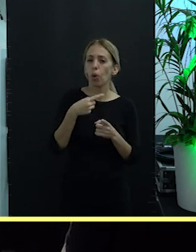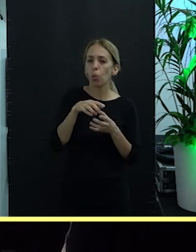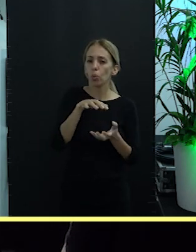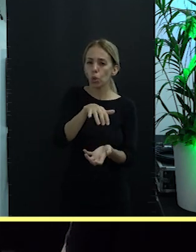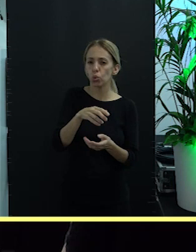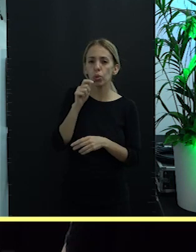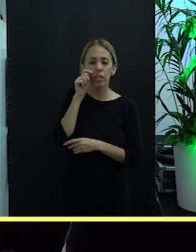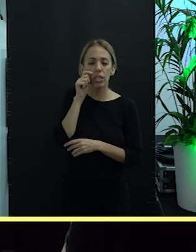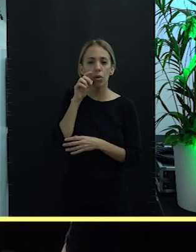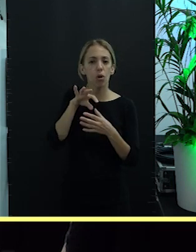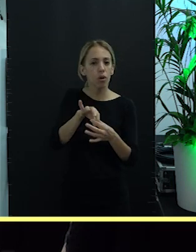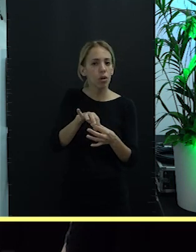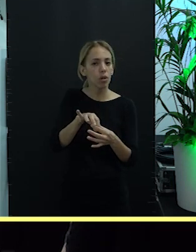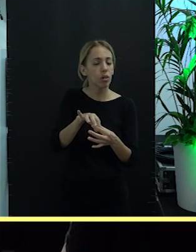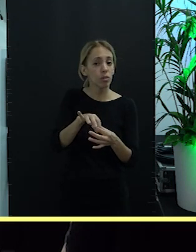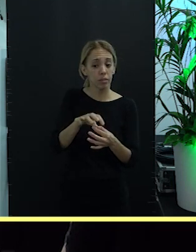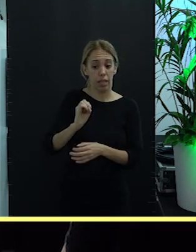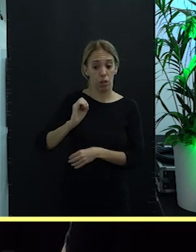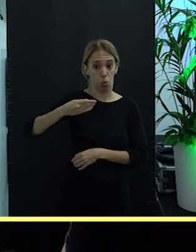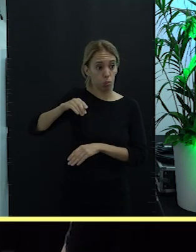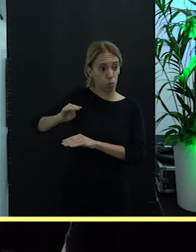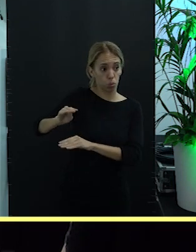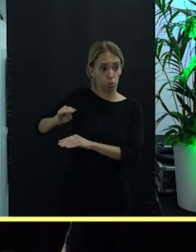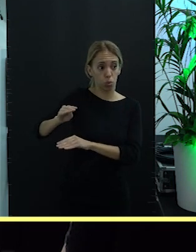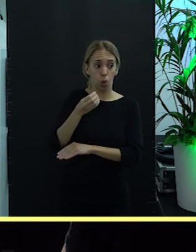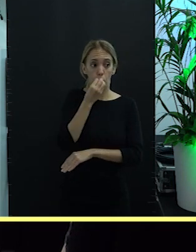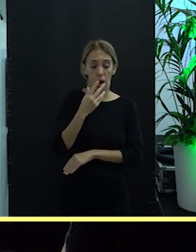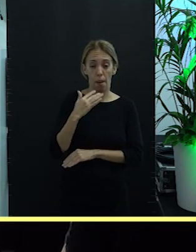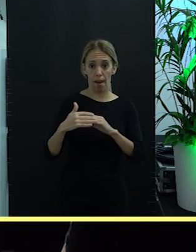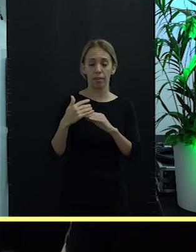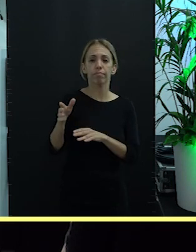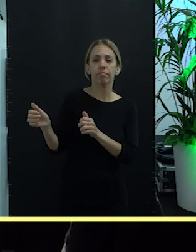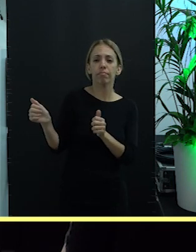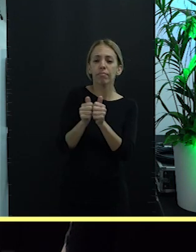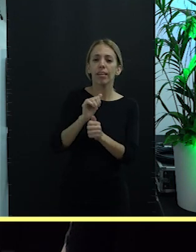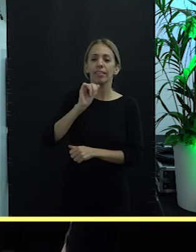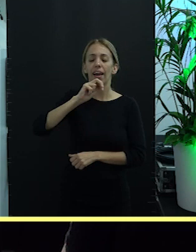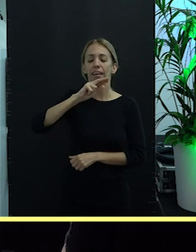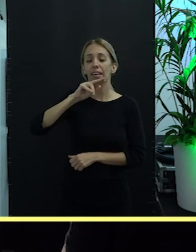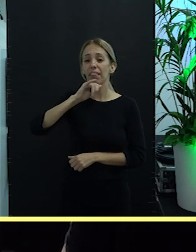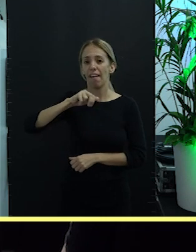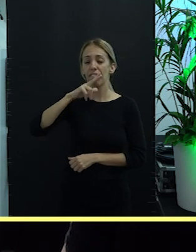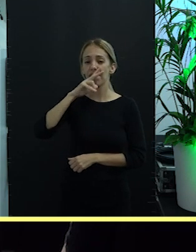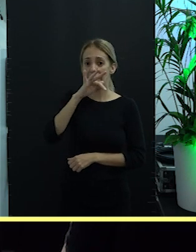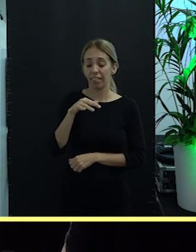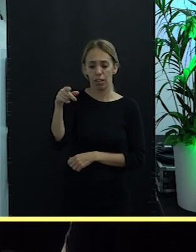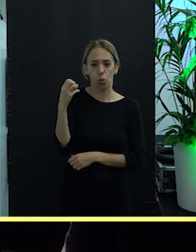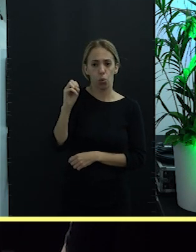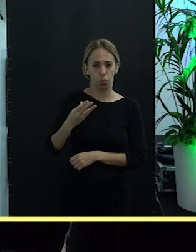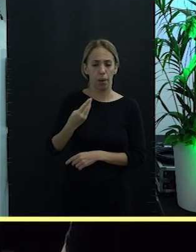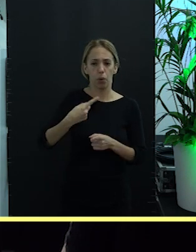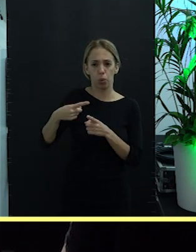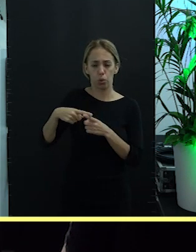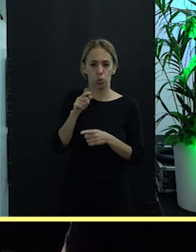Buenamar y Estado de la situación de este Club. Para ello nos va a acompañar Yaisa Fernández, coordinadora de este Club de Producto Turístico